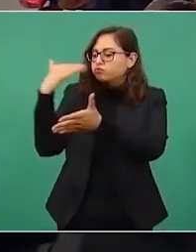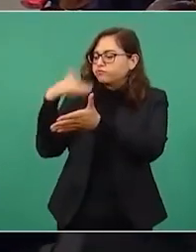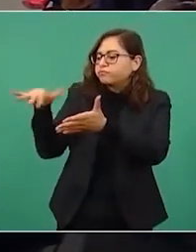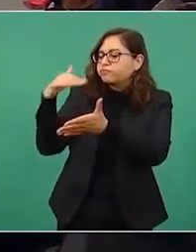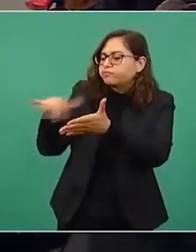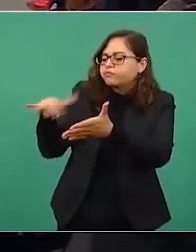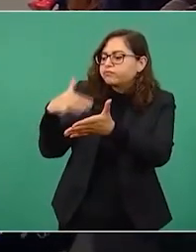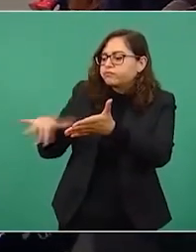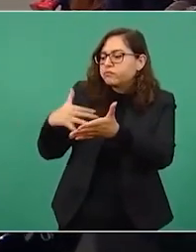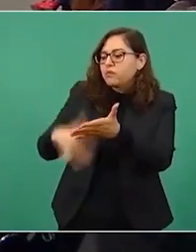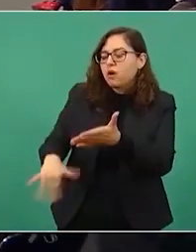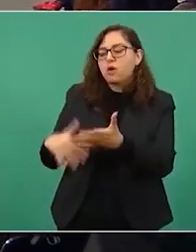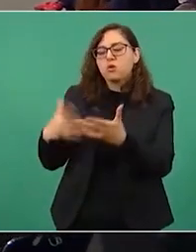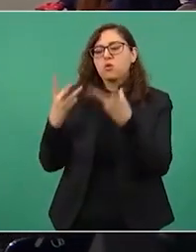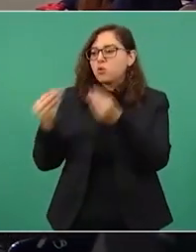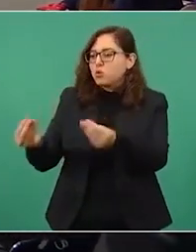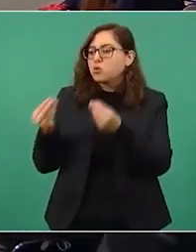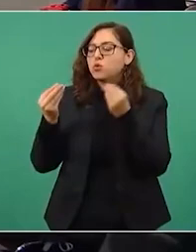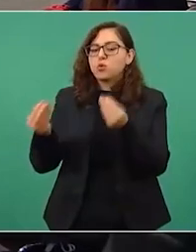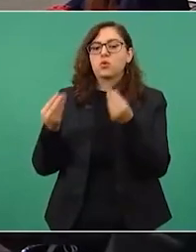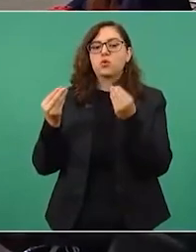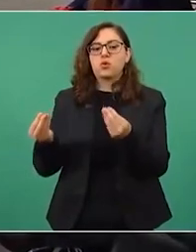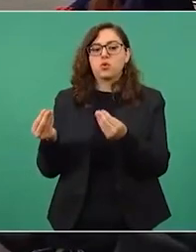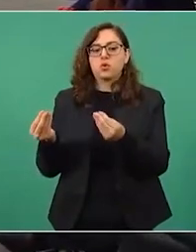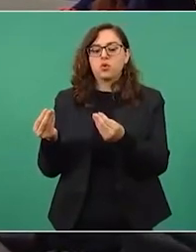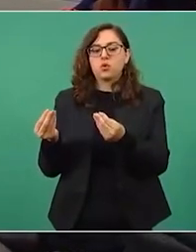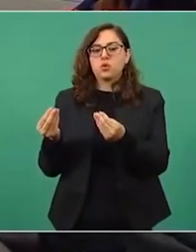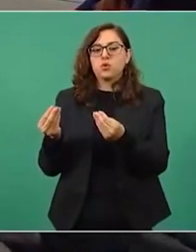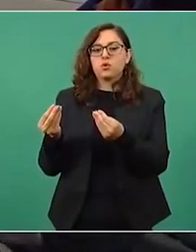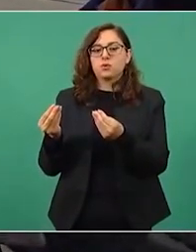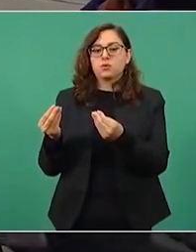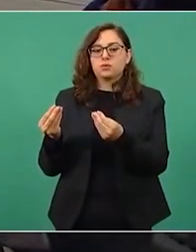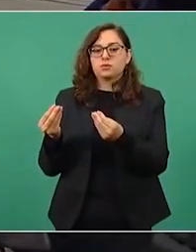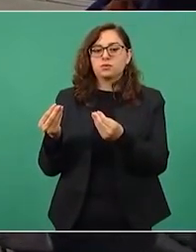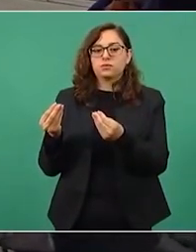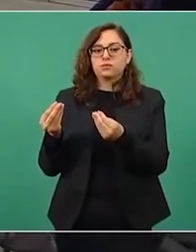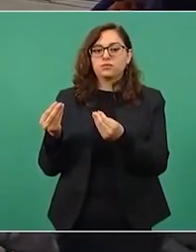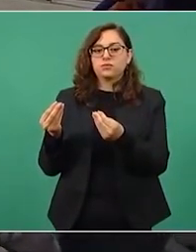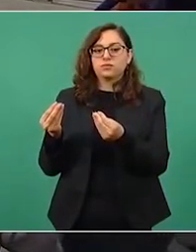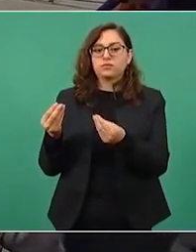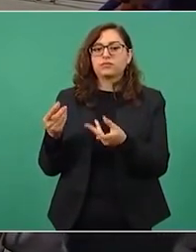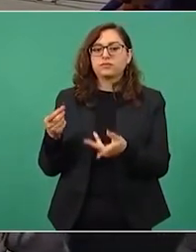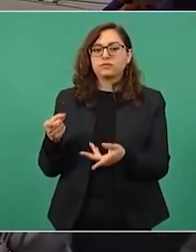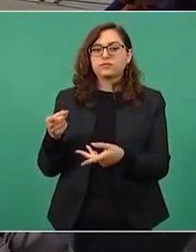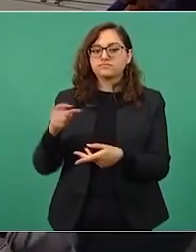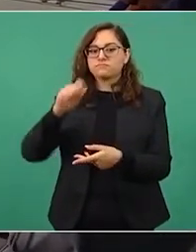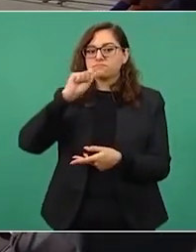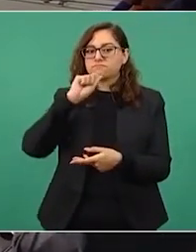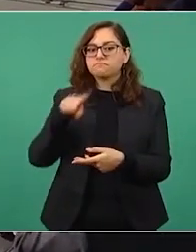y admiraba la fuerza de Javier Sicilio